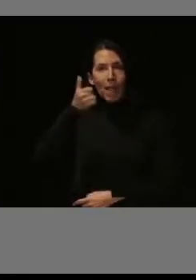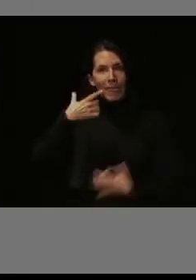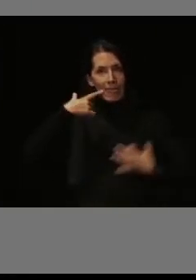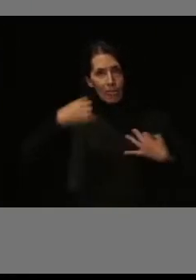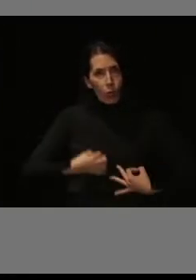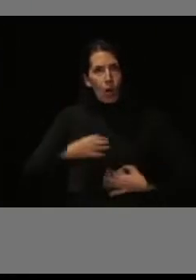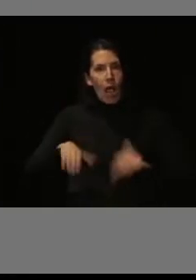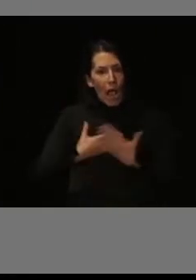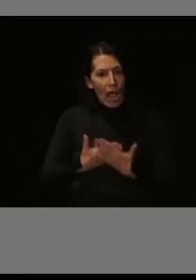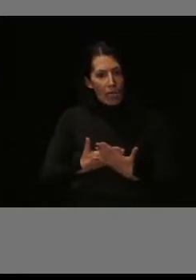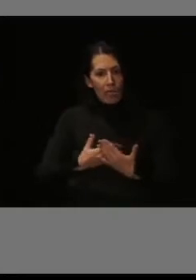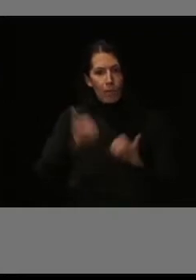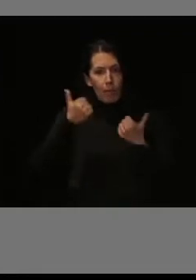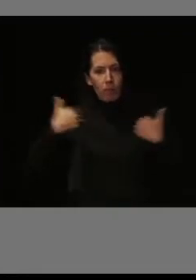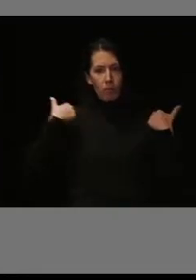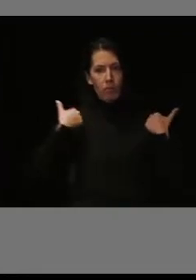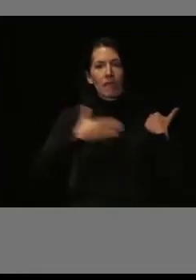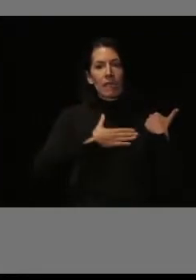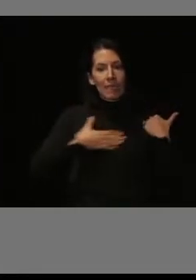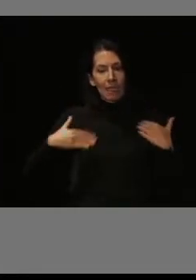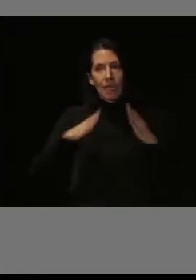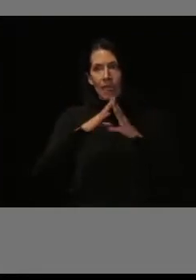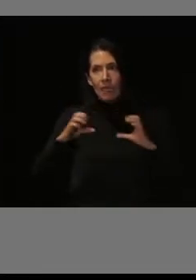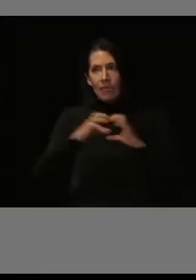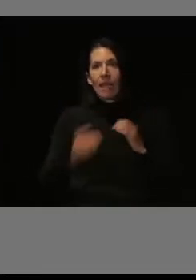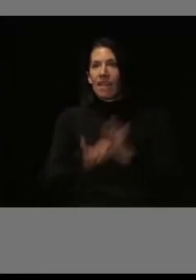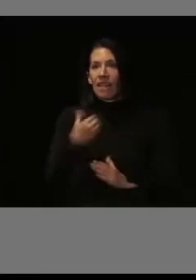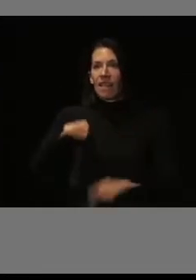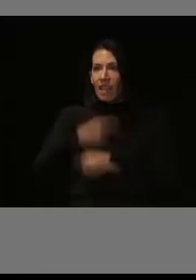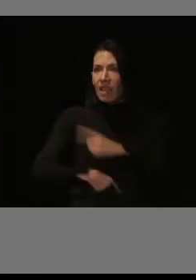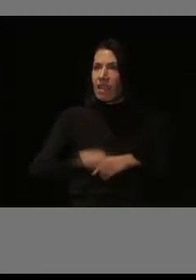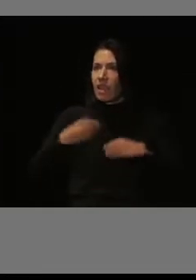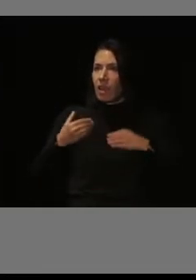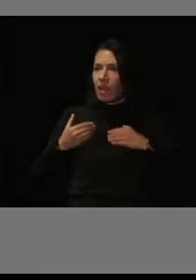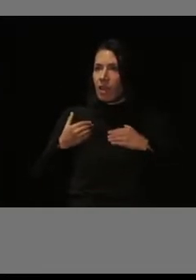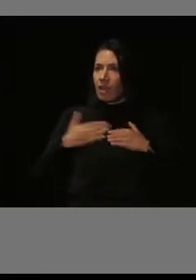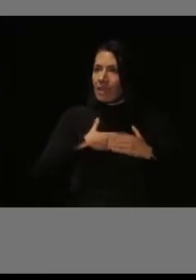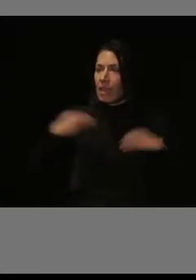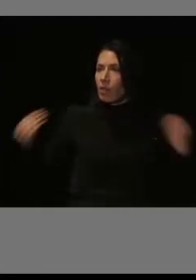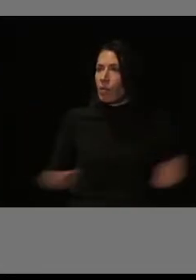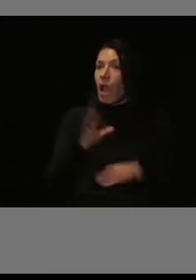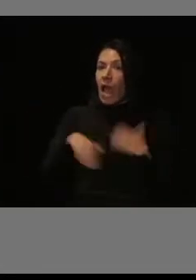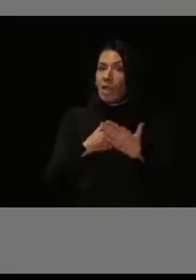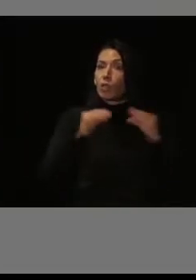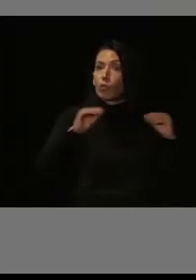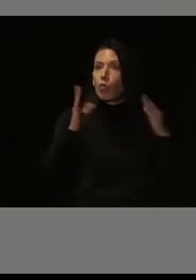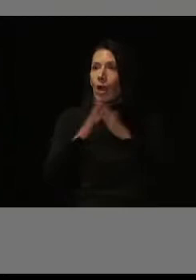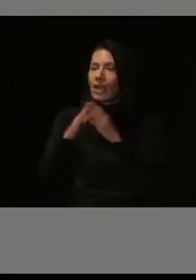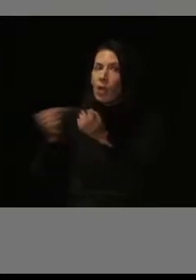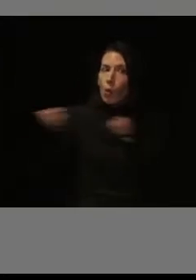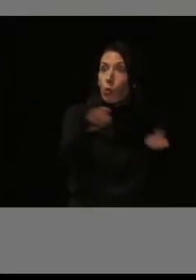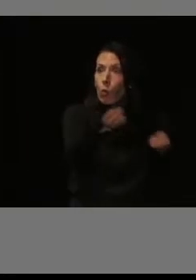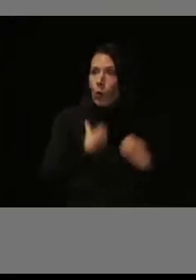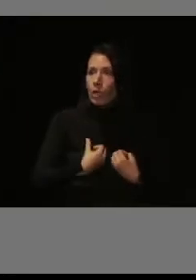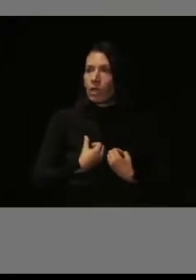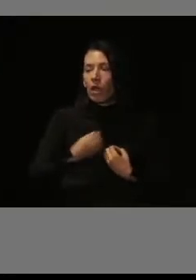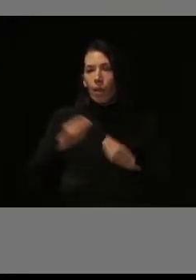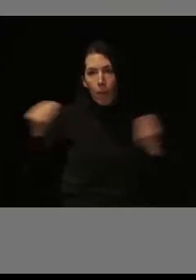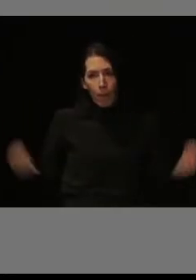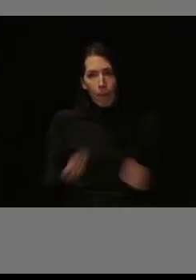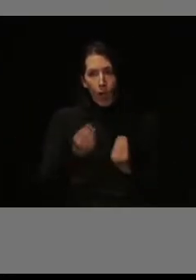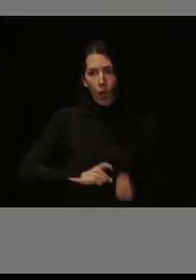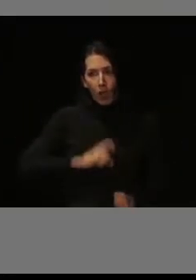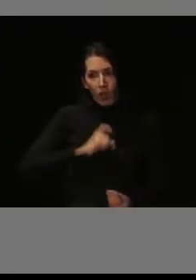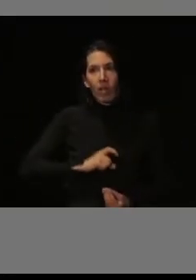responsable y con ganas de seguir mejorando día a día. Desde su casa no dejan de comentarnos lo feliz que está y, principalmente, por vuestra atención hacia